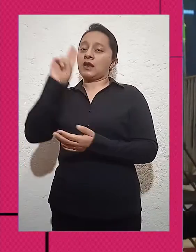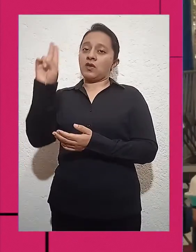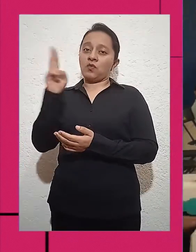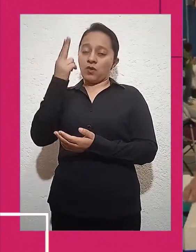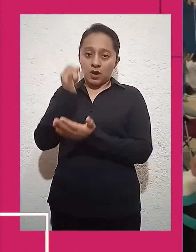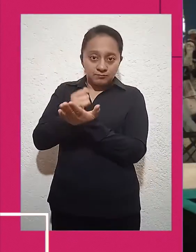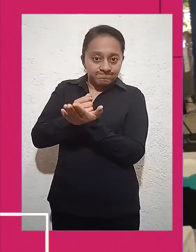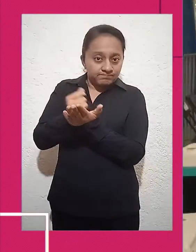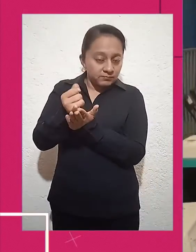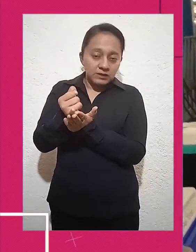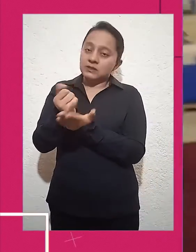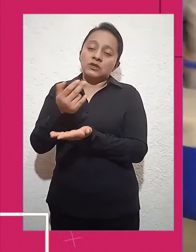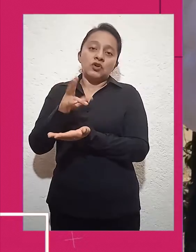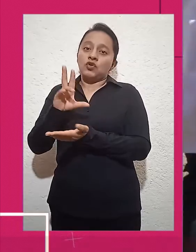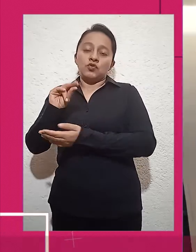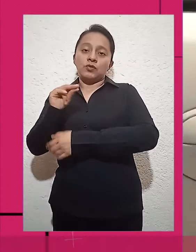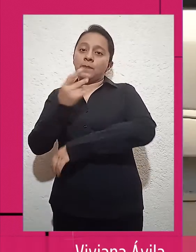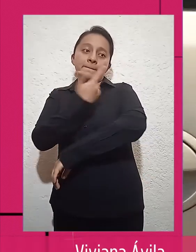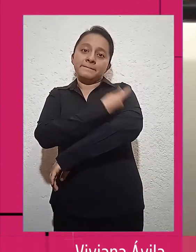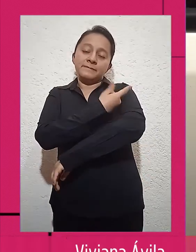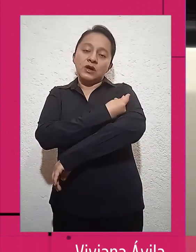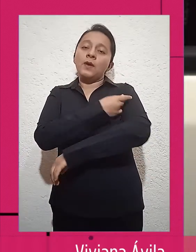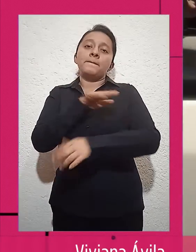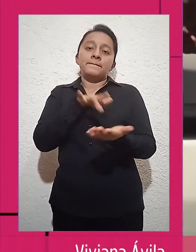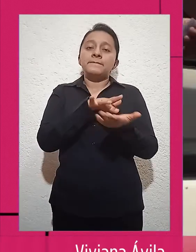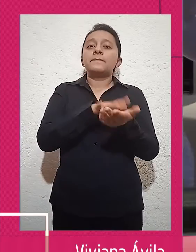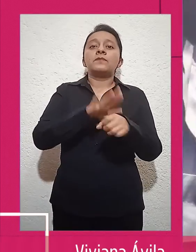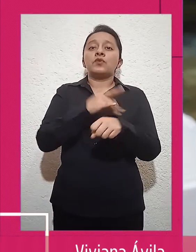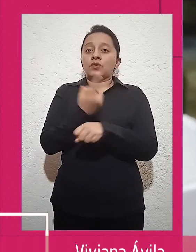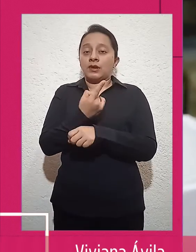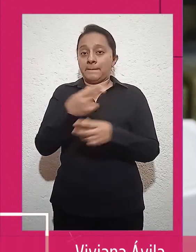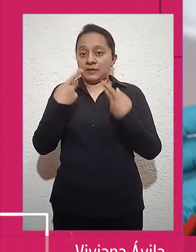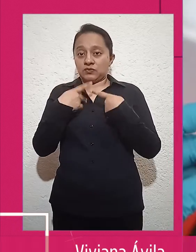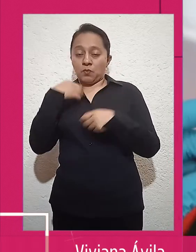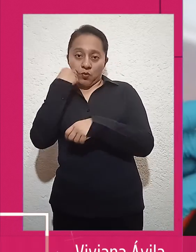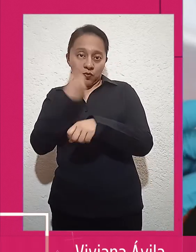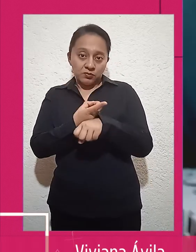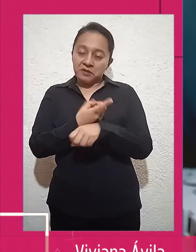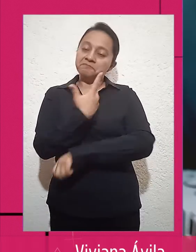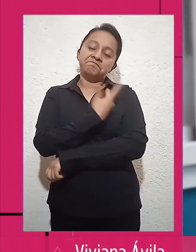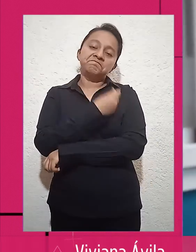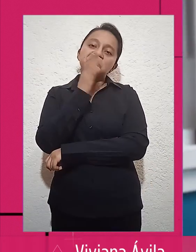voluntarios. Imágenes de David Feregrino, Viviana Ávila, Noticias RTQ.